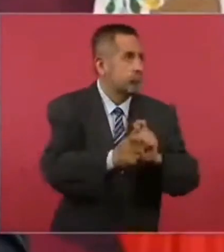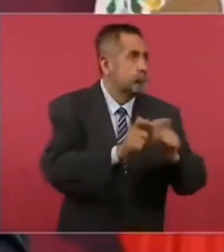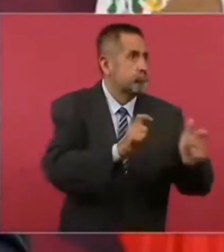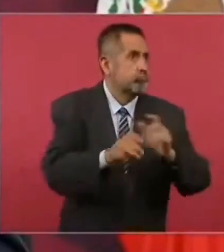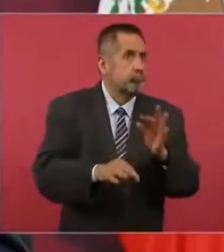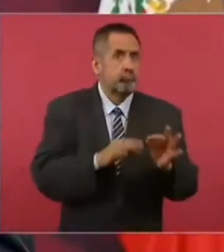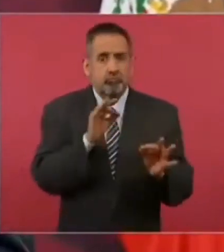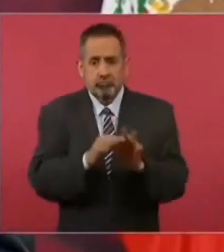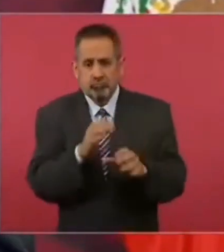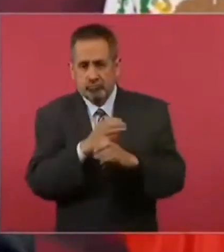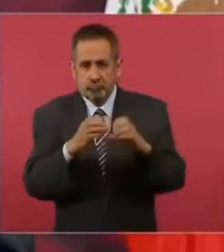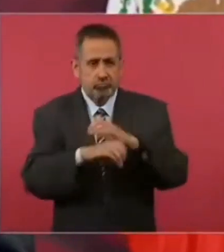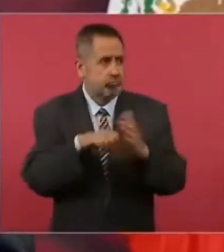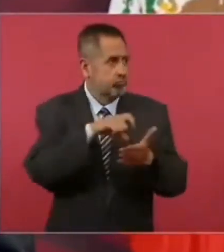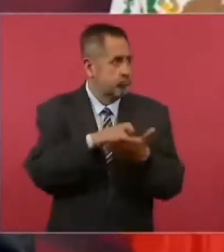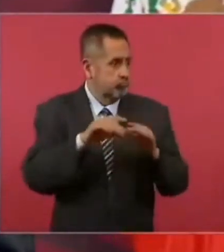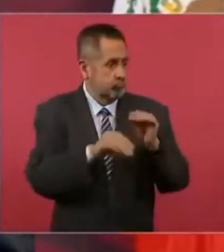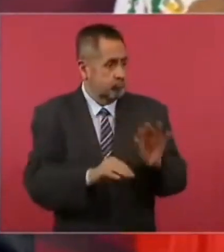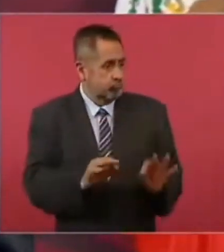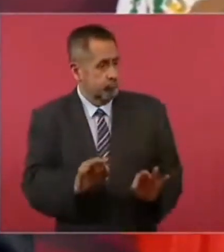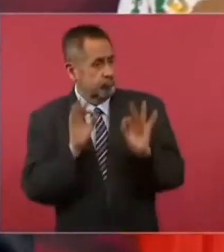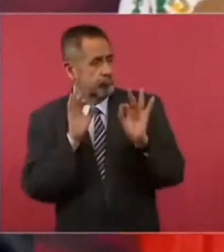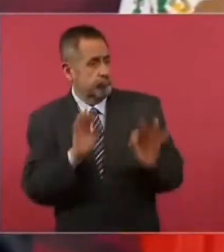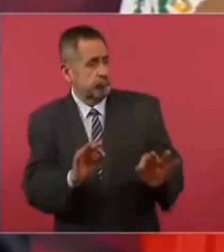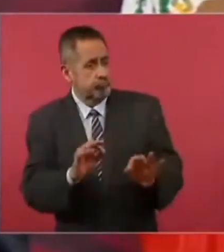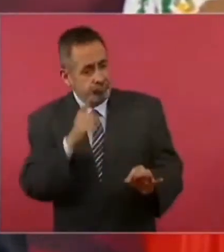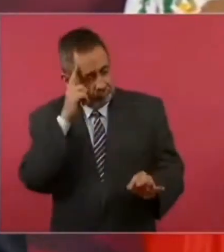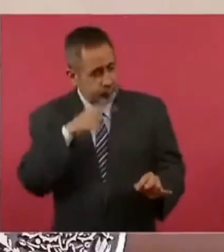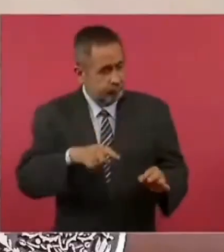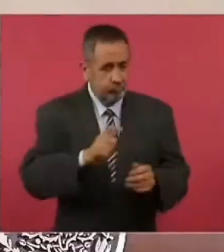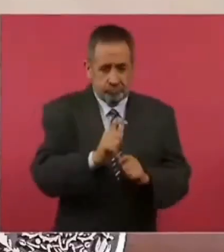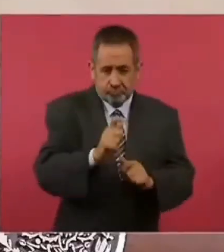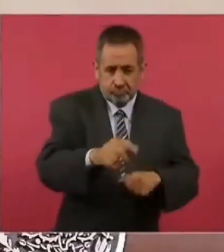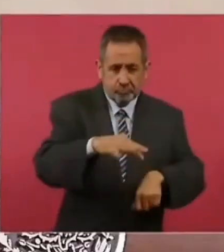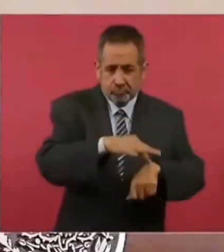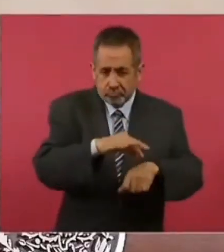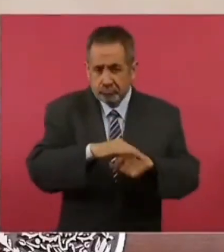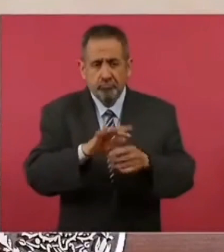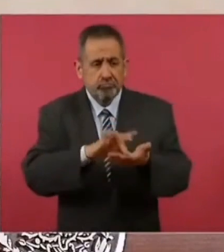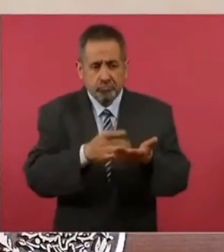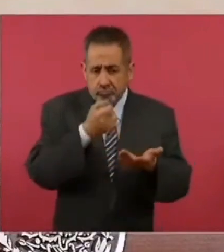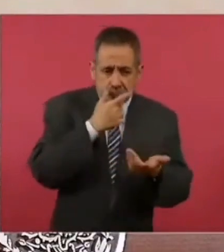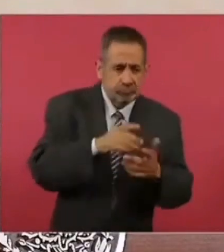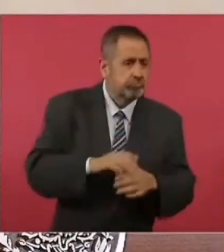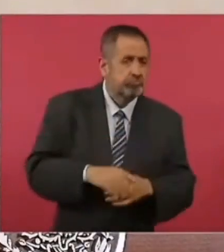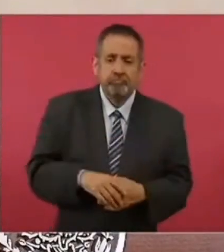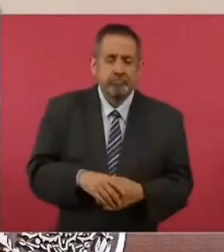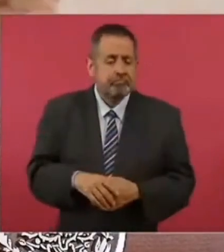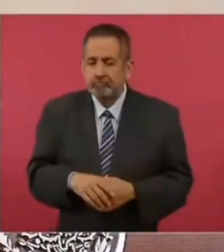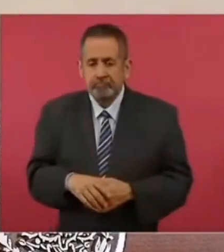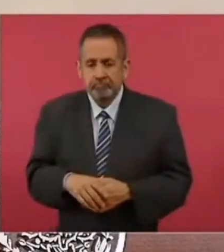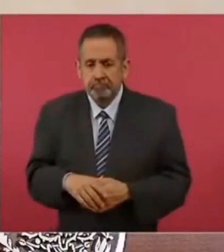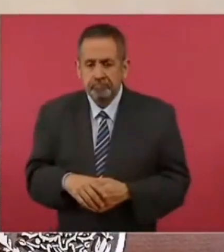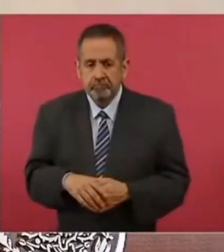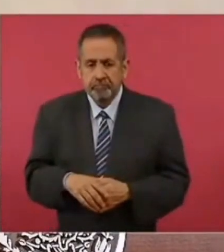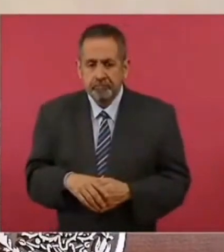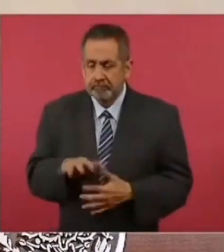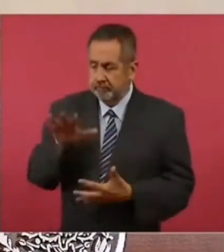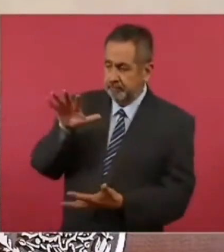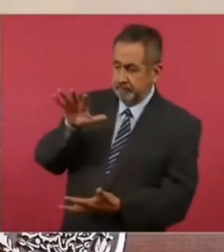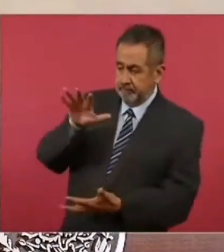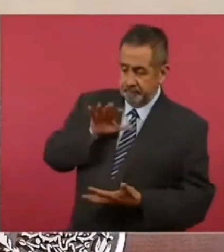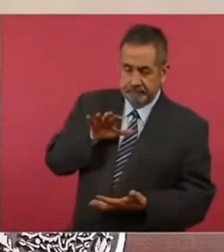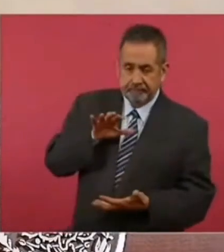equiparlos, para que no faltaran los médicos, los medicamentos. Y empezó